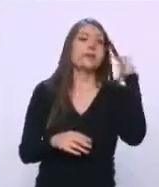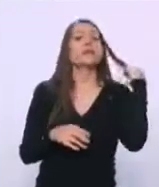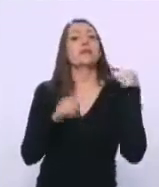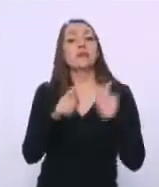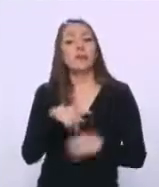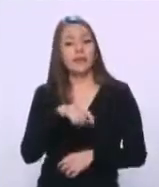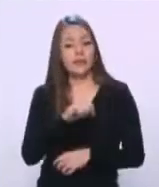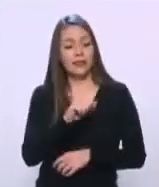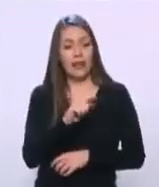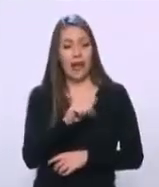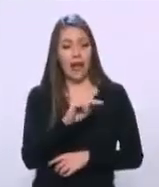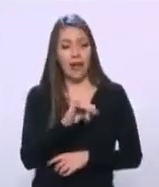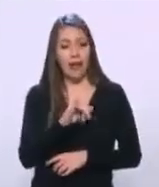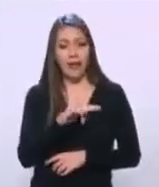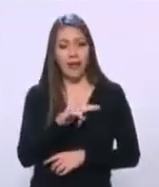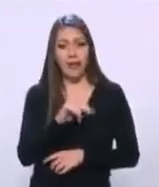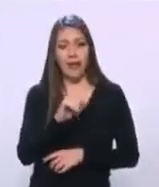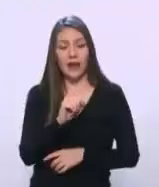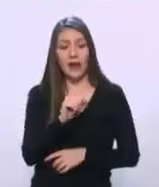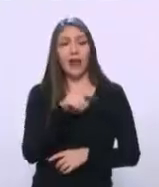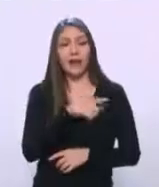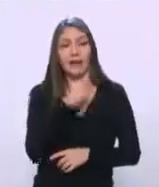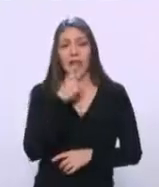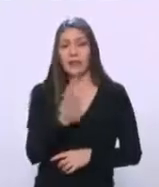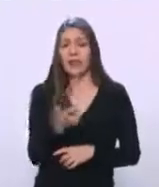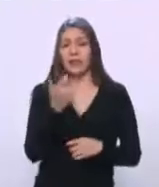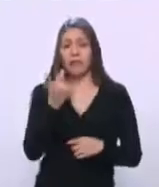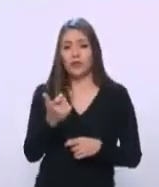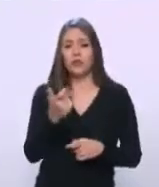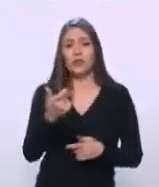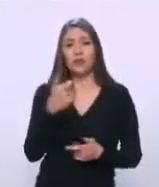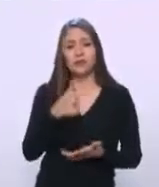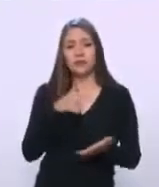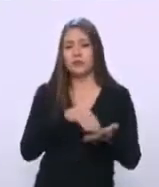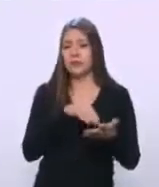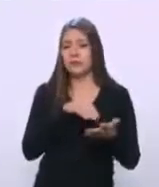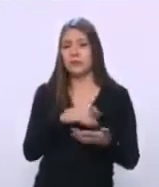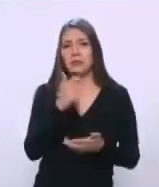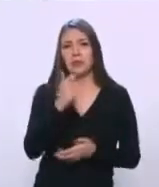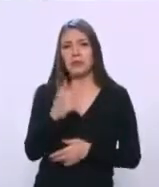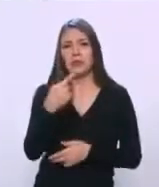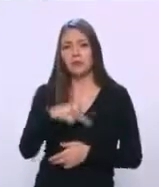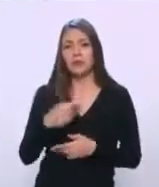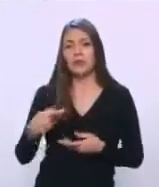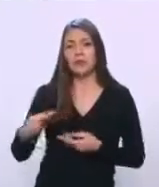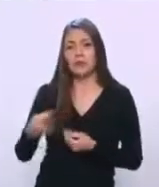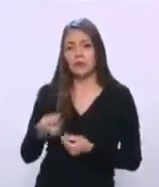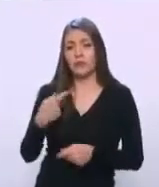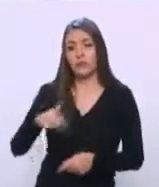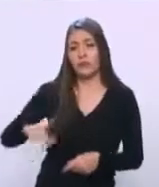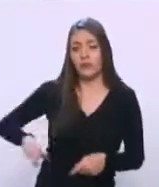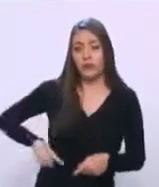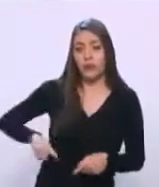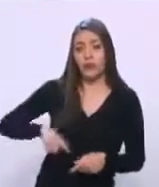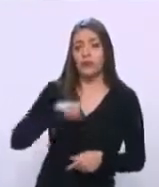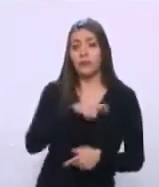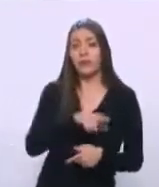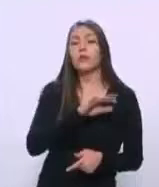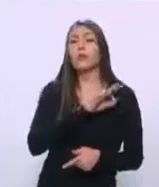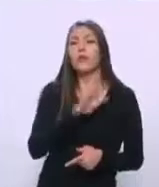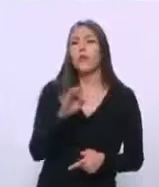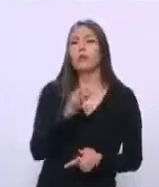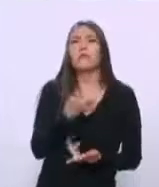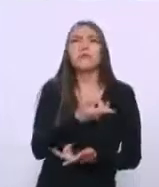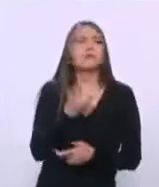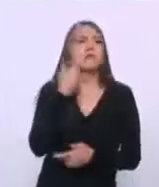creó que era una partida millonaria del presupuesto público en la cual él podía, el presidente entonces, podía destinarla a lo que